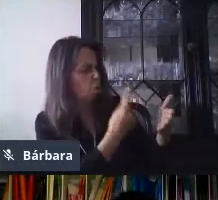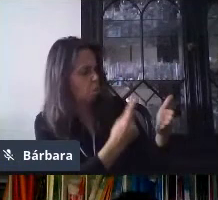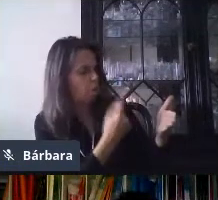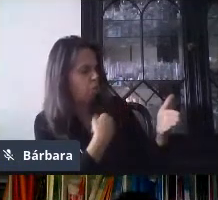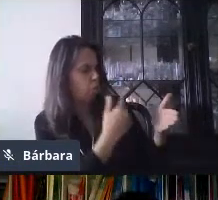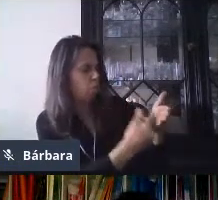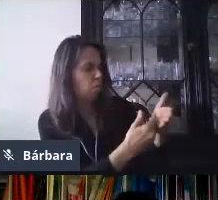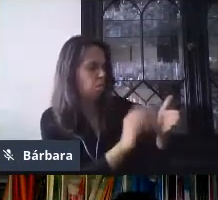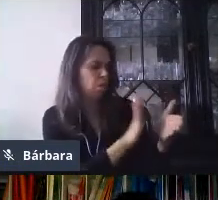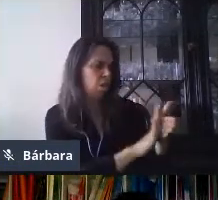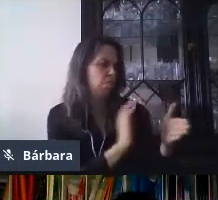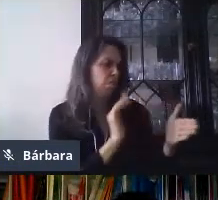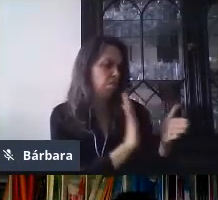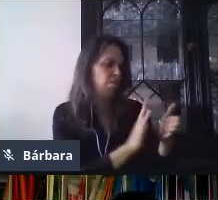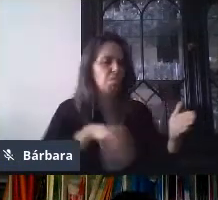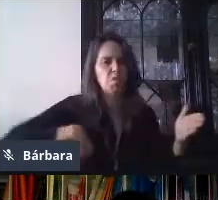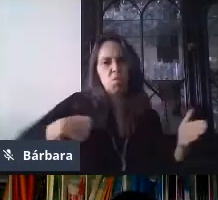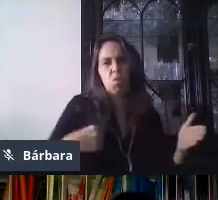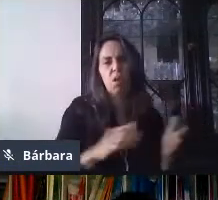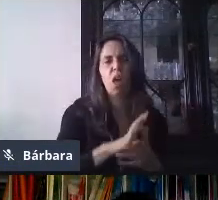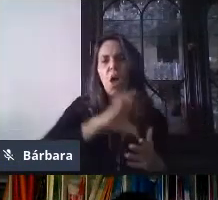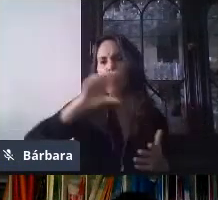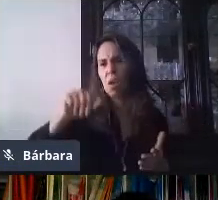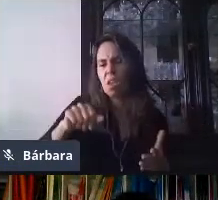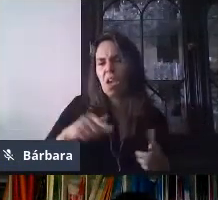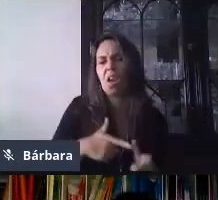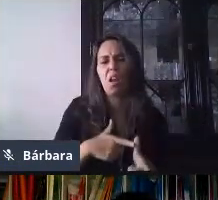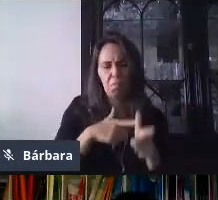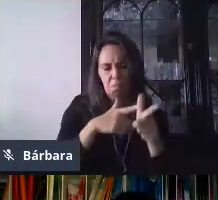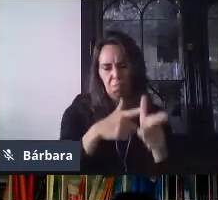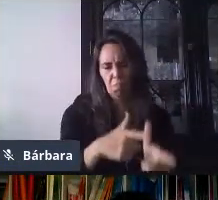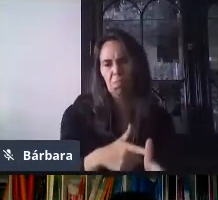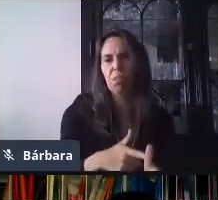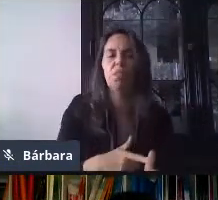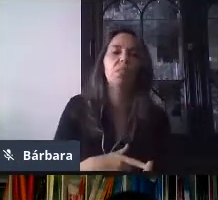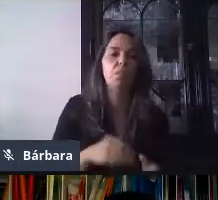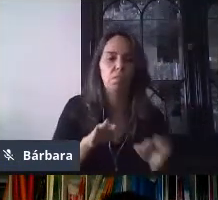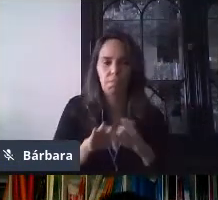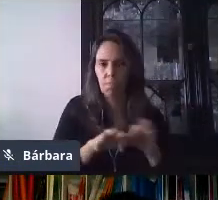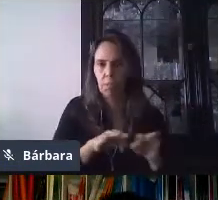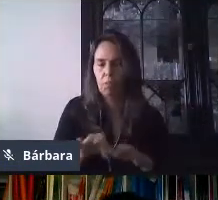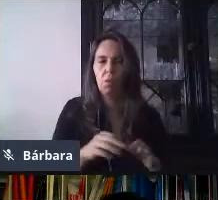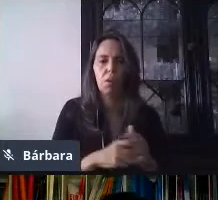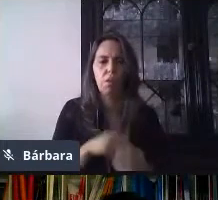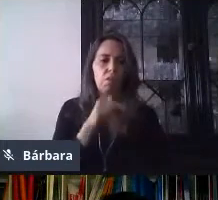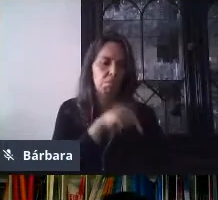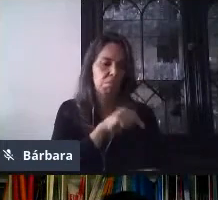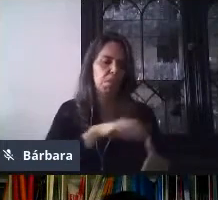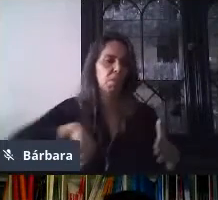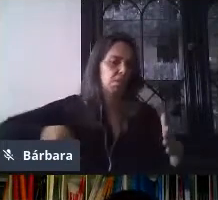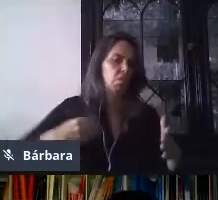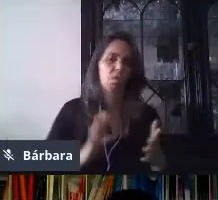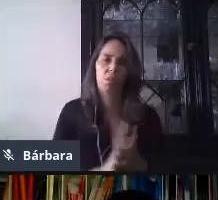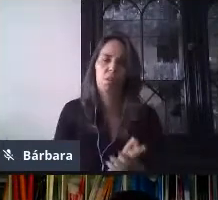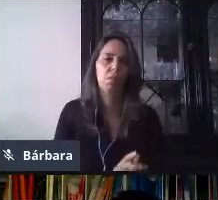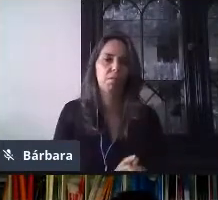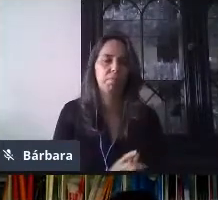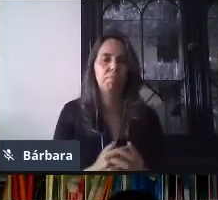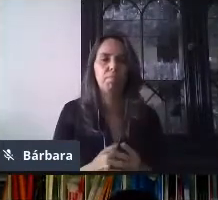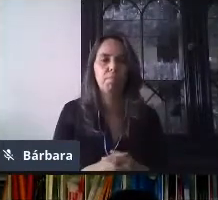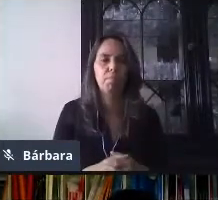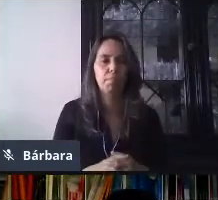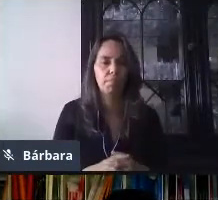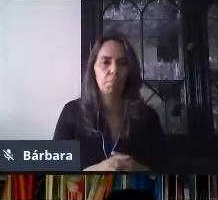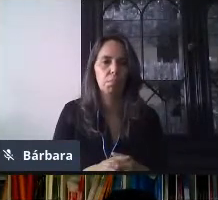en la siguiente ocasión que yo quiero utilizarlo, pues, me voy a mi Google Drive, a mi unidad, y aquí va a aparecer mi formulario.